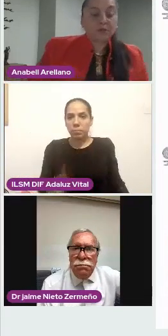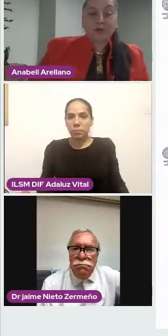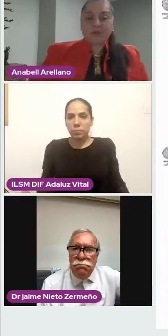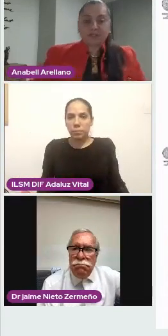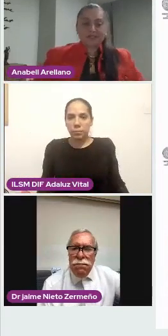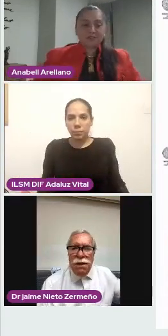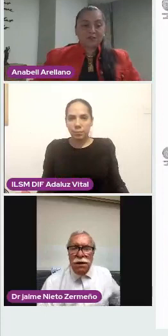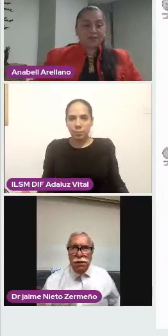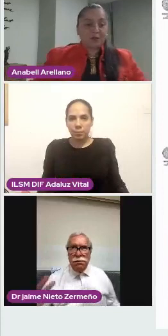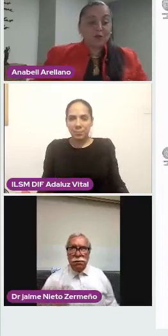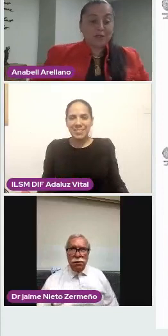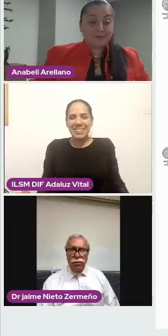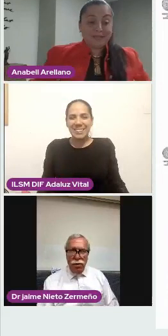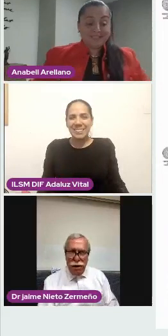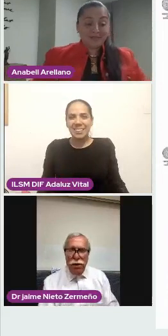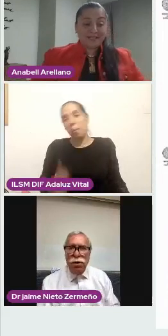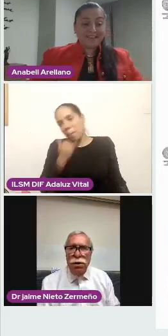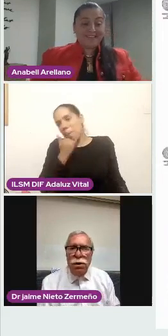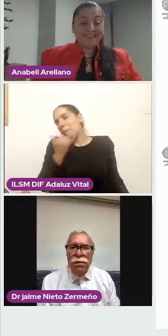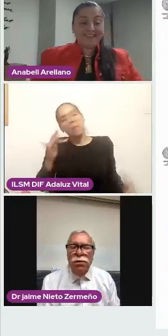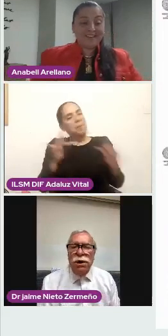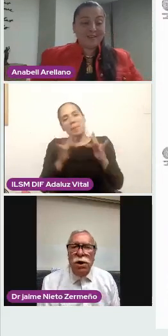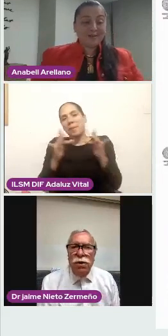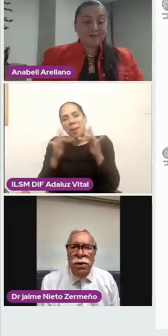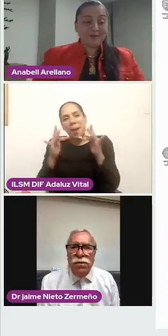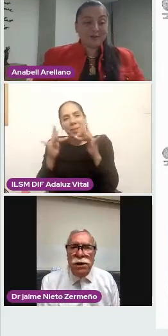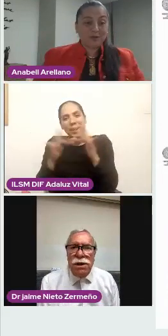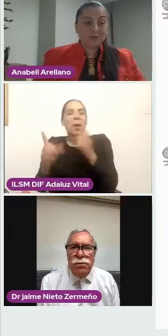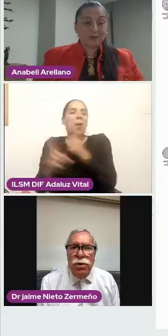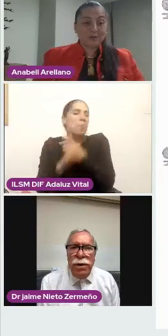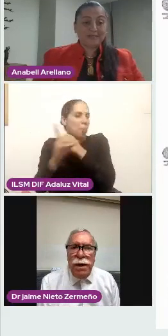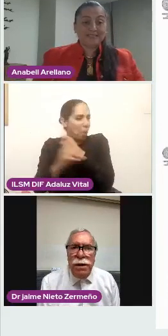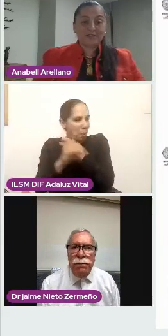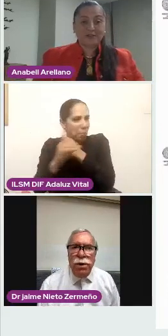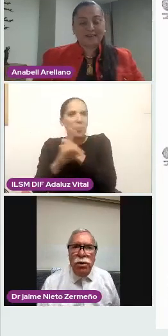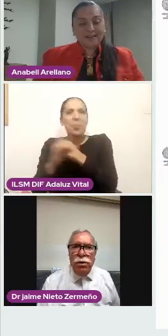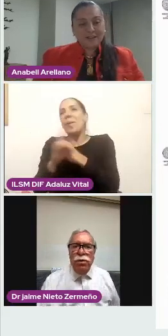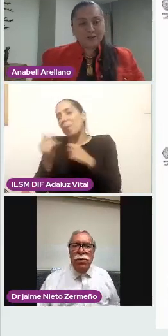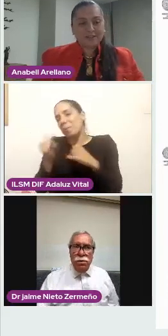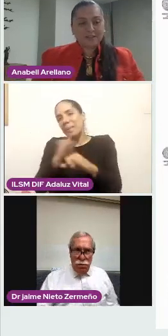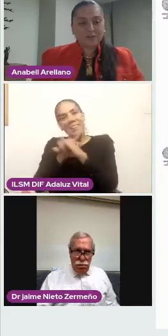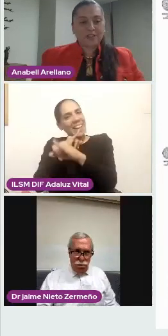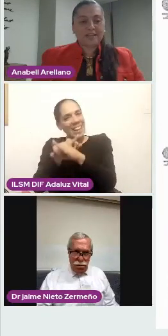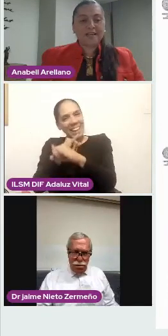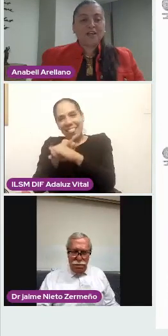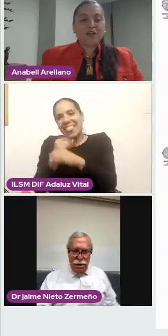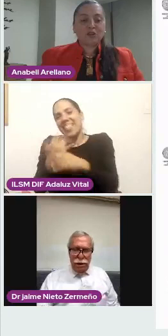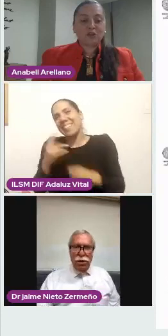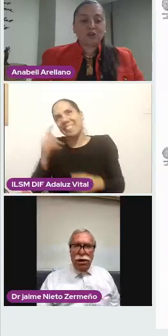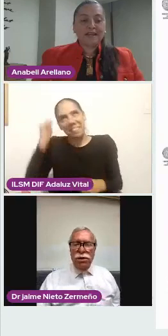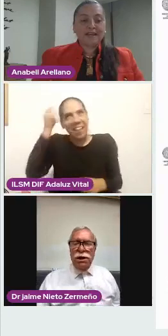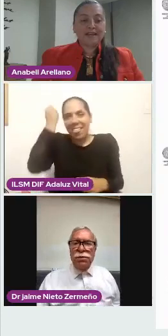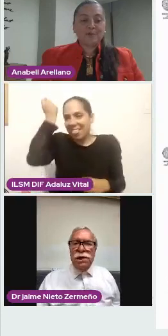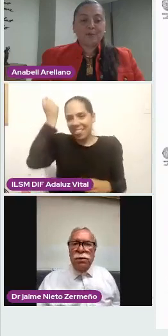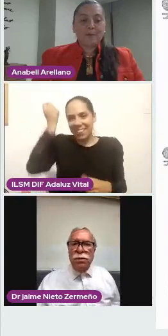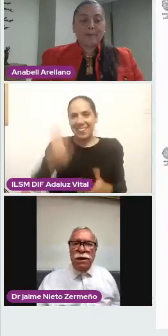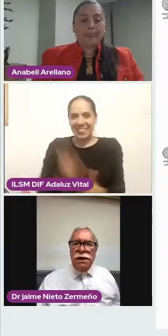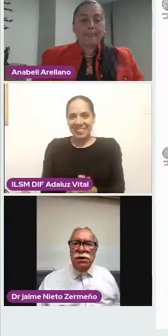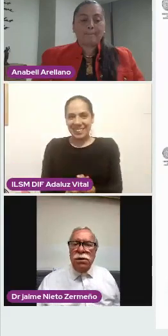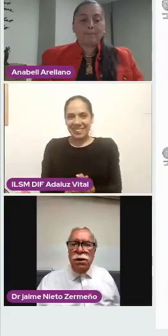La disculpa, bueno, pues, estas son luego las fallas también de lo que podemos presentar con la tecnología. Doctor,